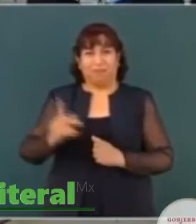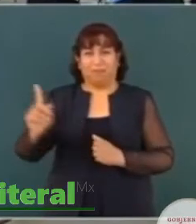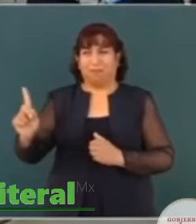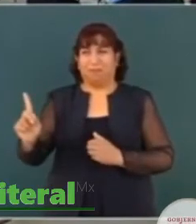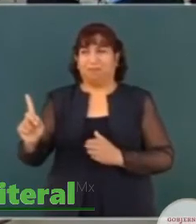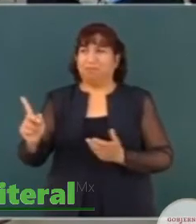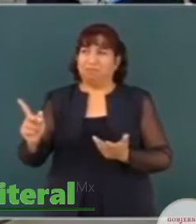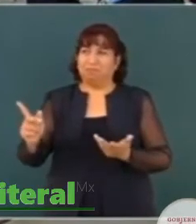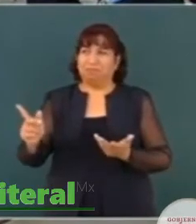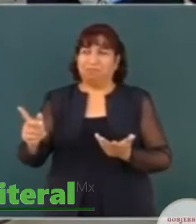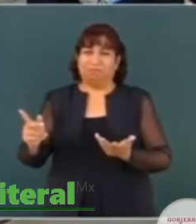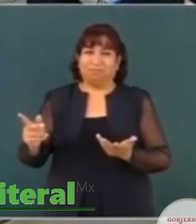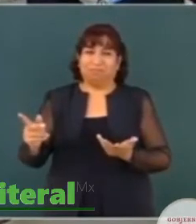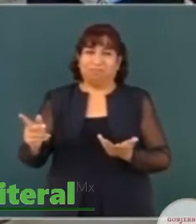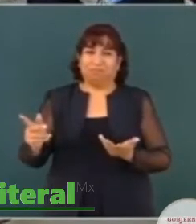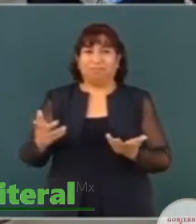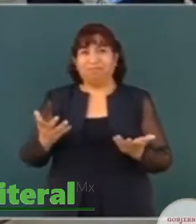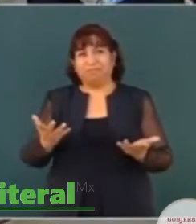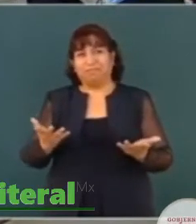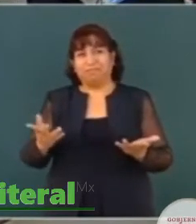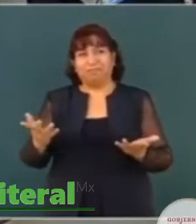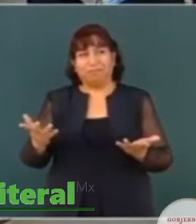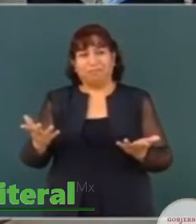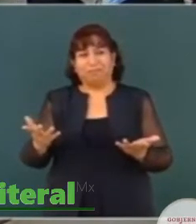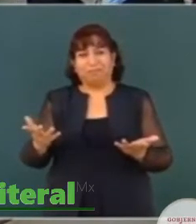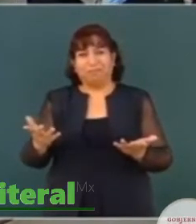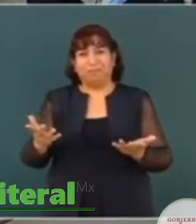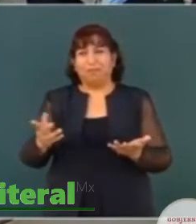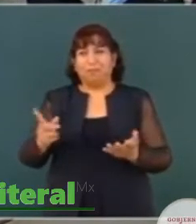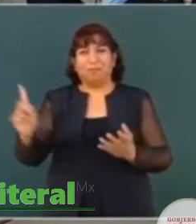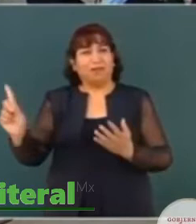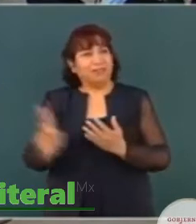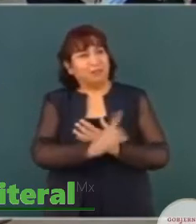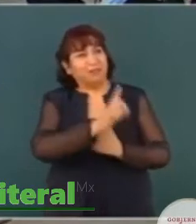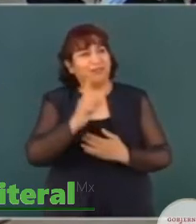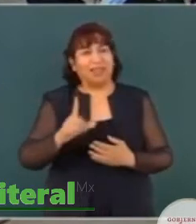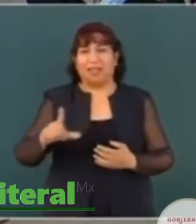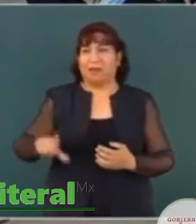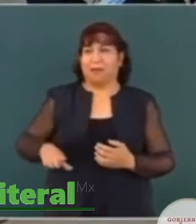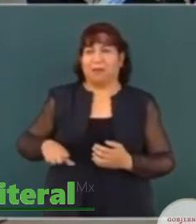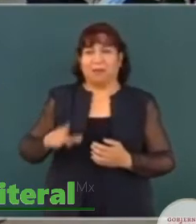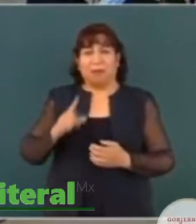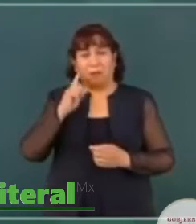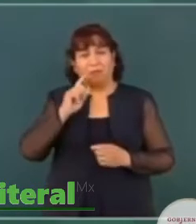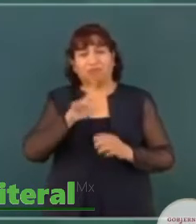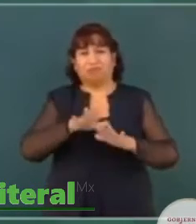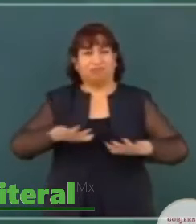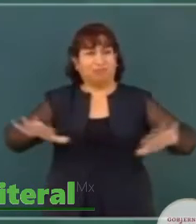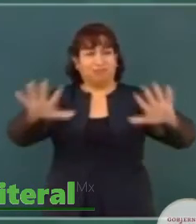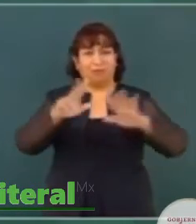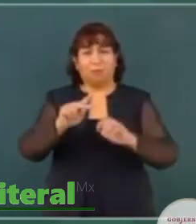a escrutinio público, todos.